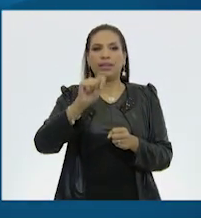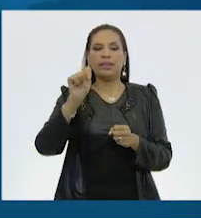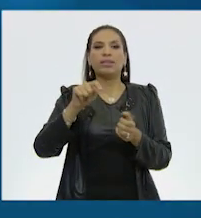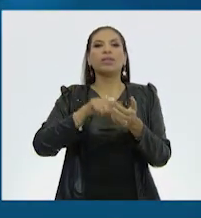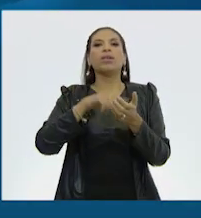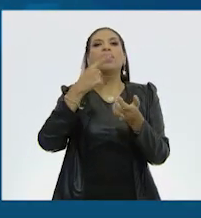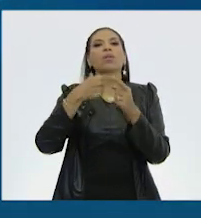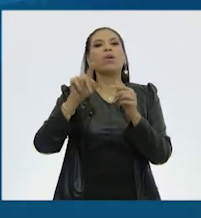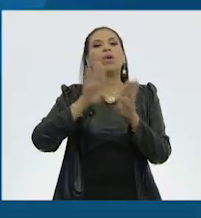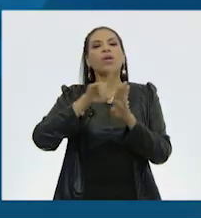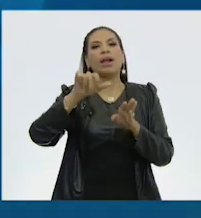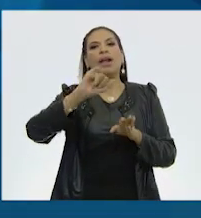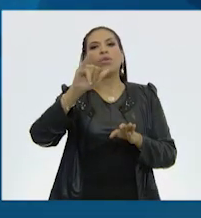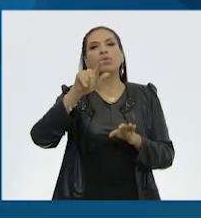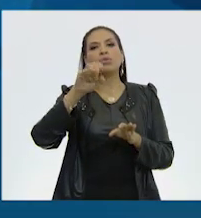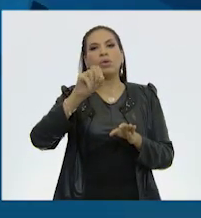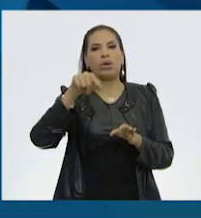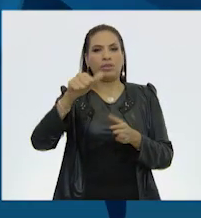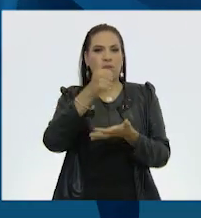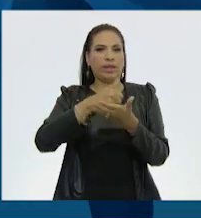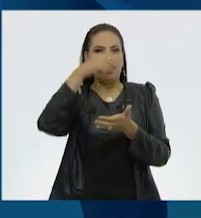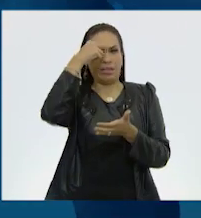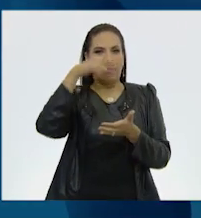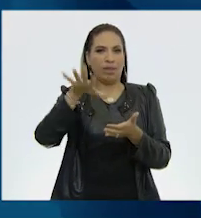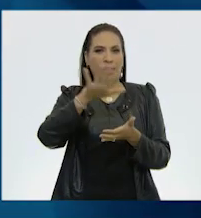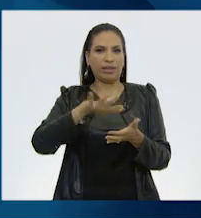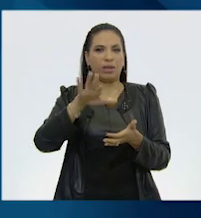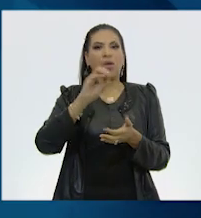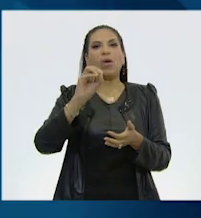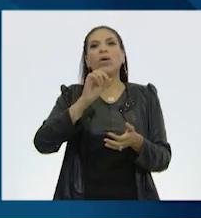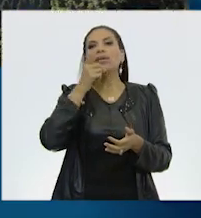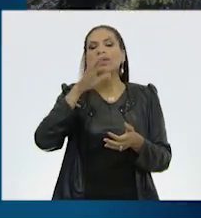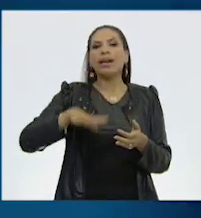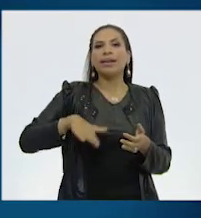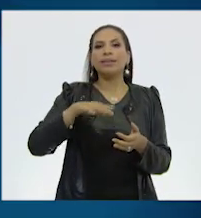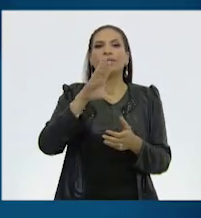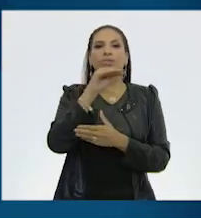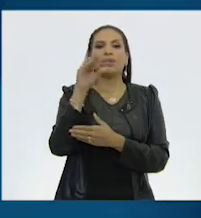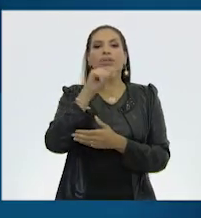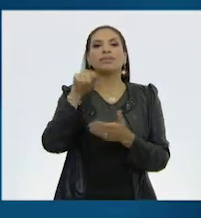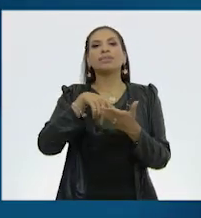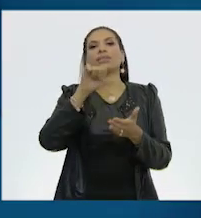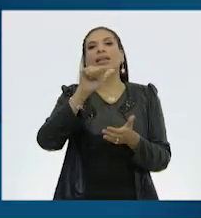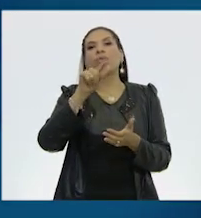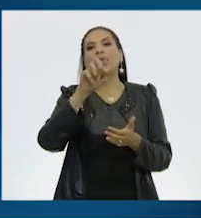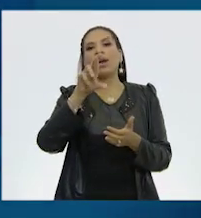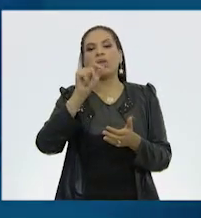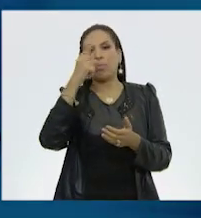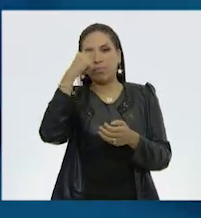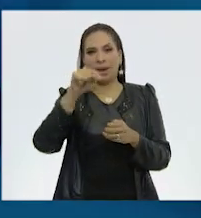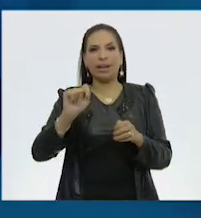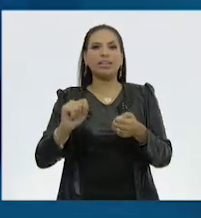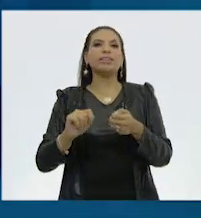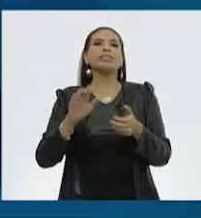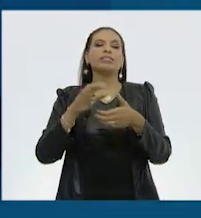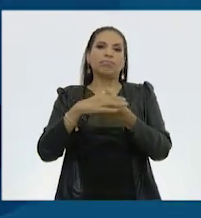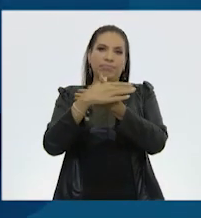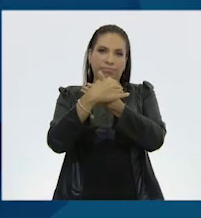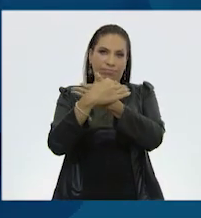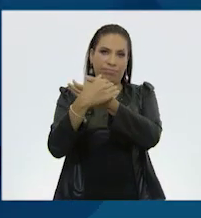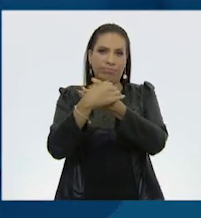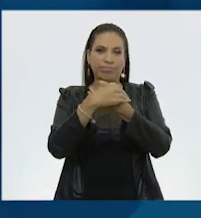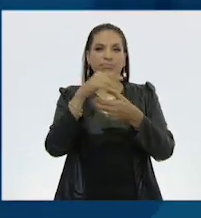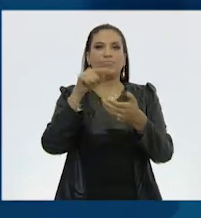Nacional Cumbres de la Jusco, en la Ciudad de México, precisamente, o como lo dijo Tom, el Santuario de la Mariposa Monarca, en Michoacán,